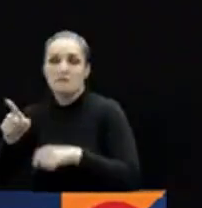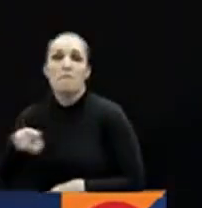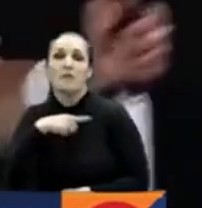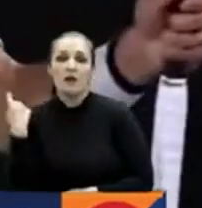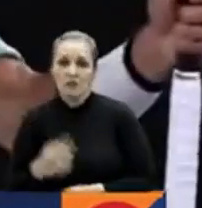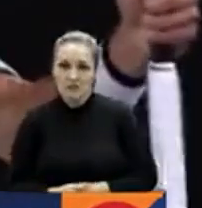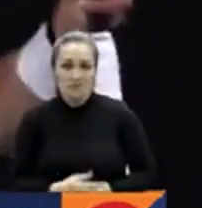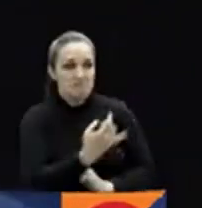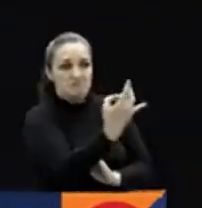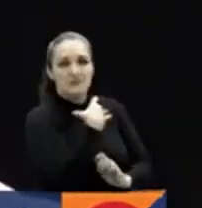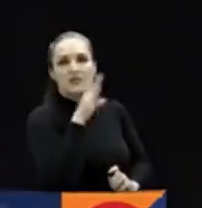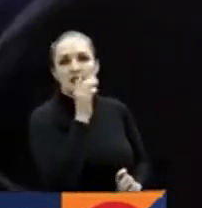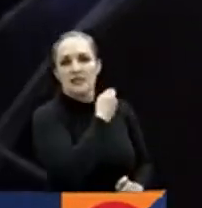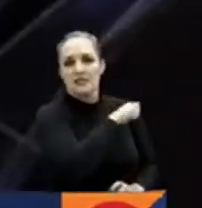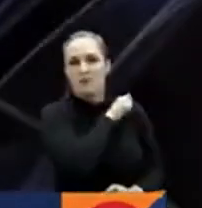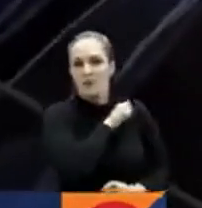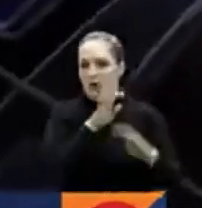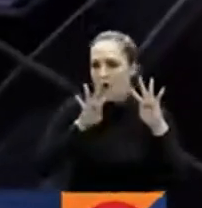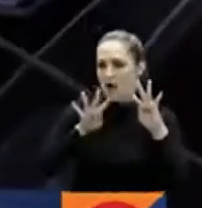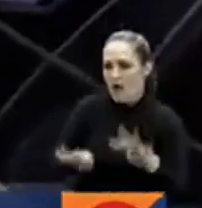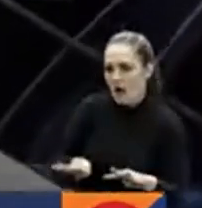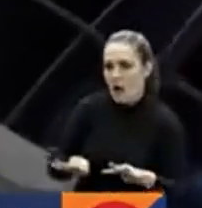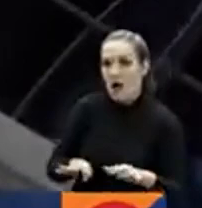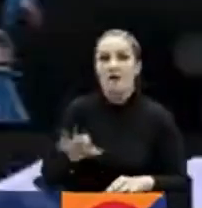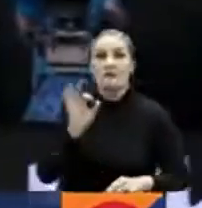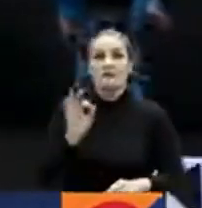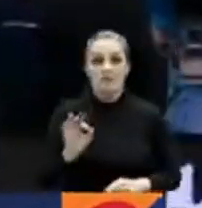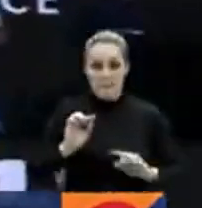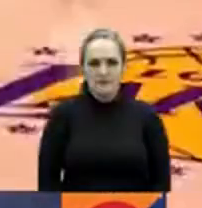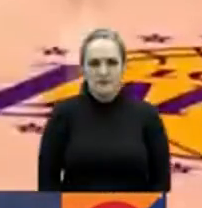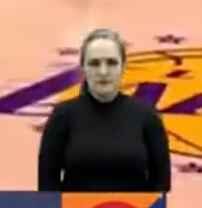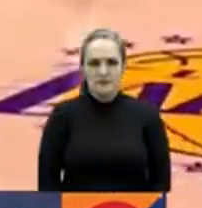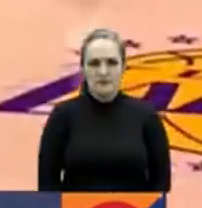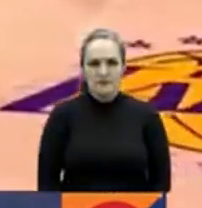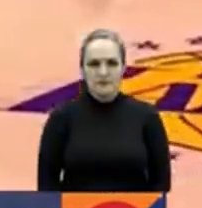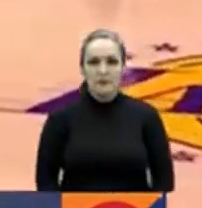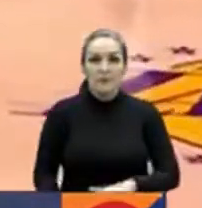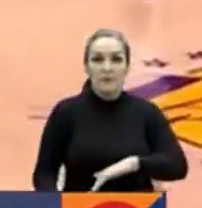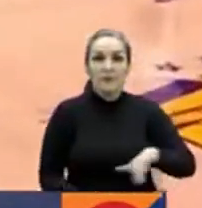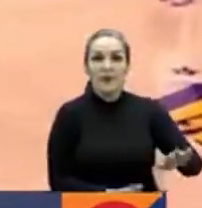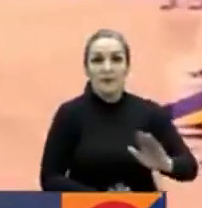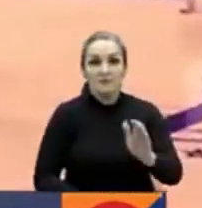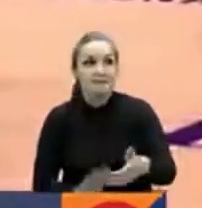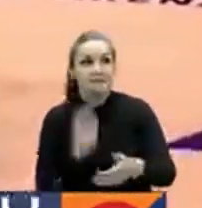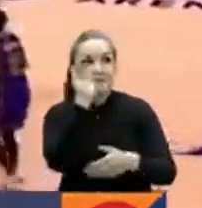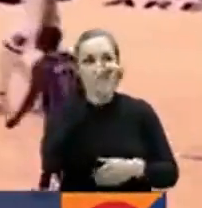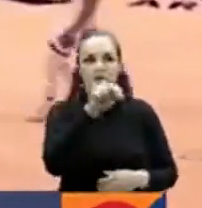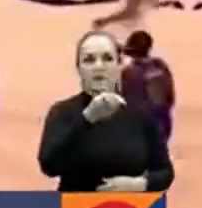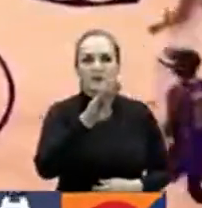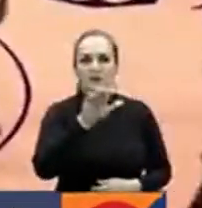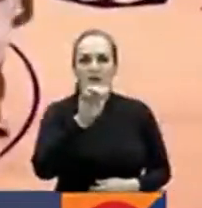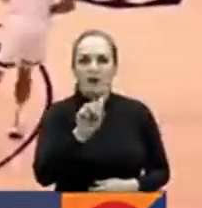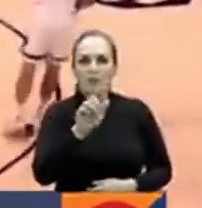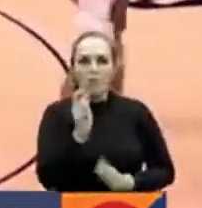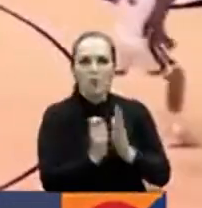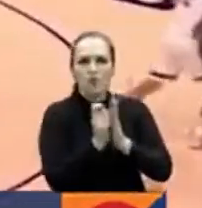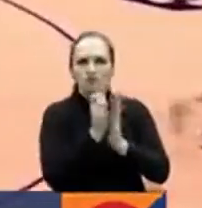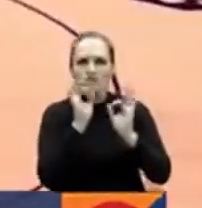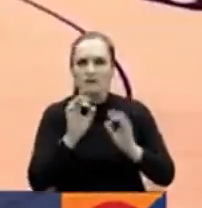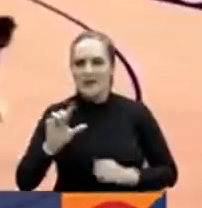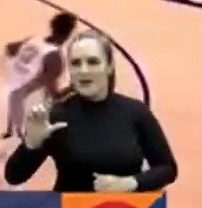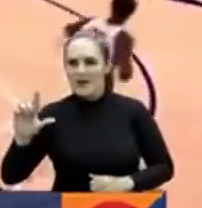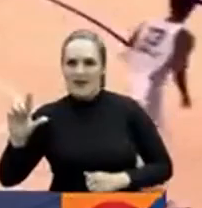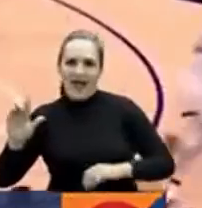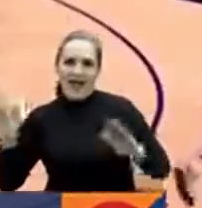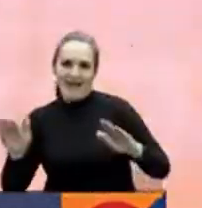Bautista y luego de jugar en tres partidos cerca de 15 horas. Y en el baloncesto de la NBA, festival de puntos entre los Lakers